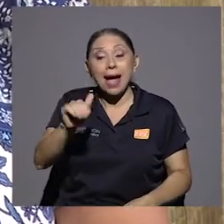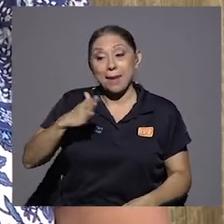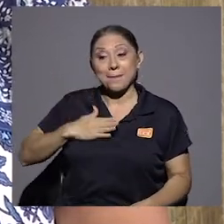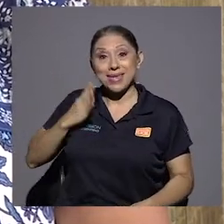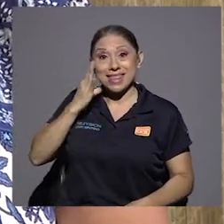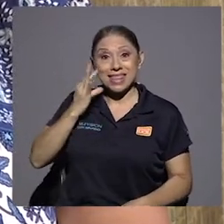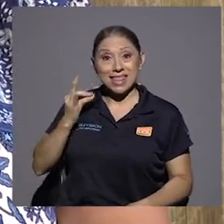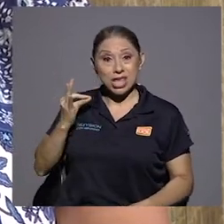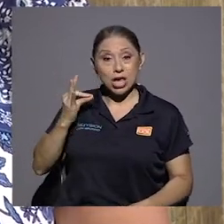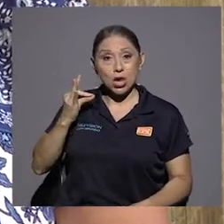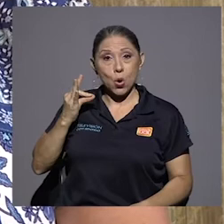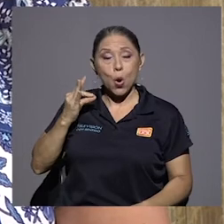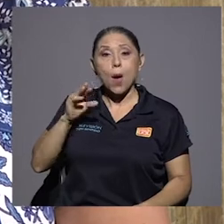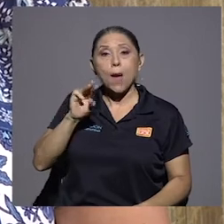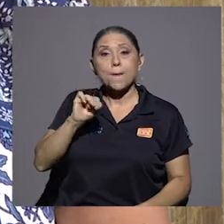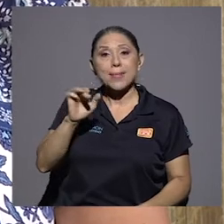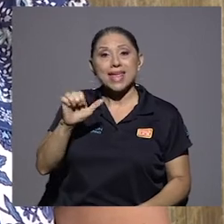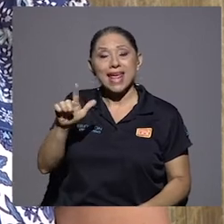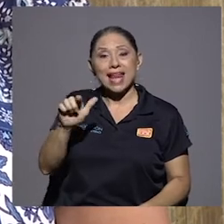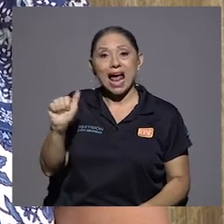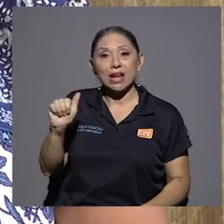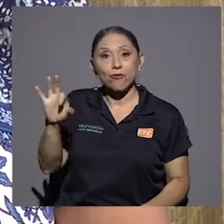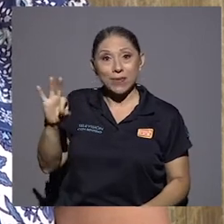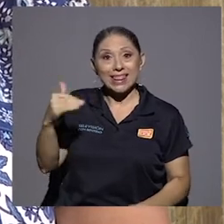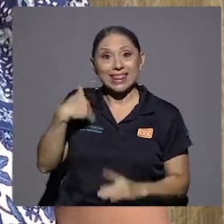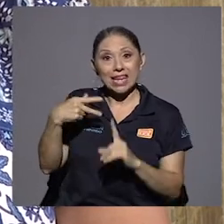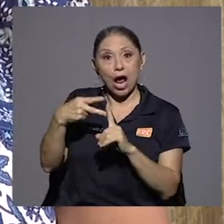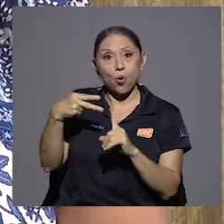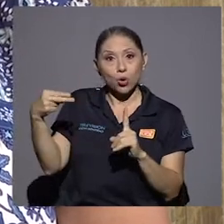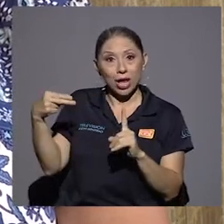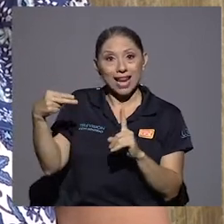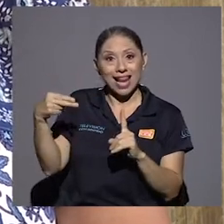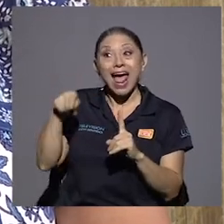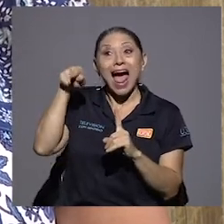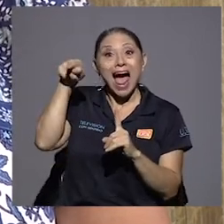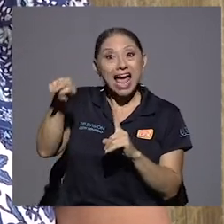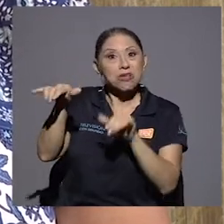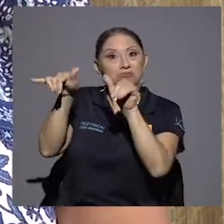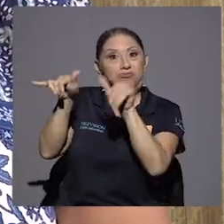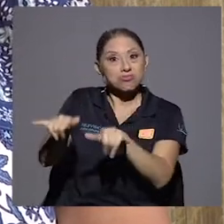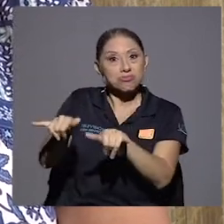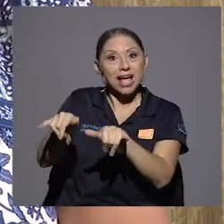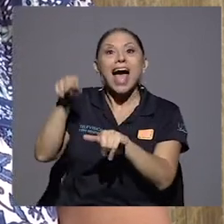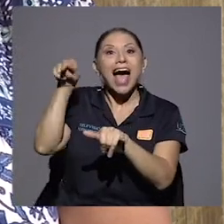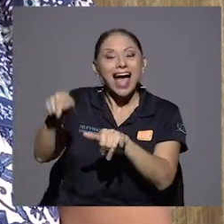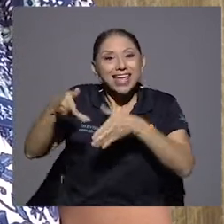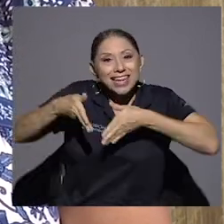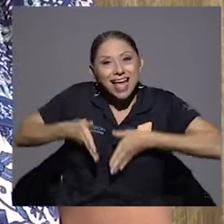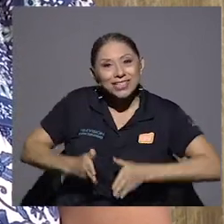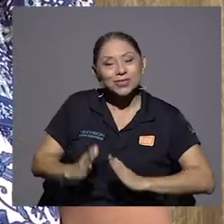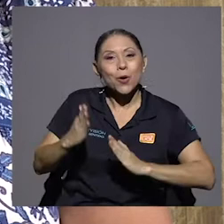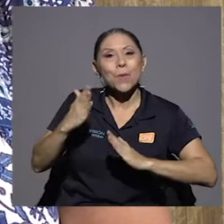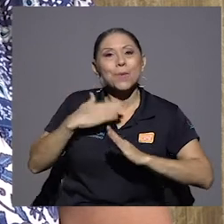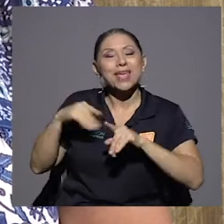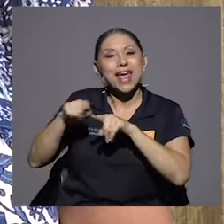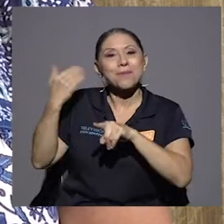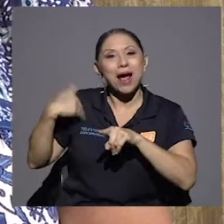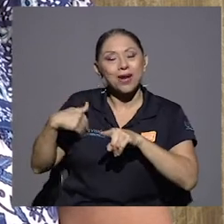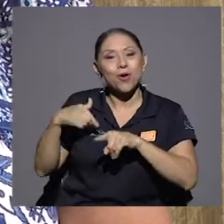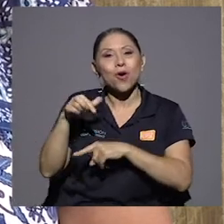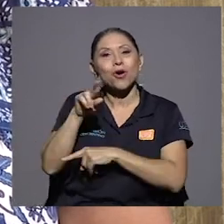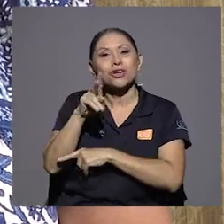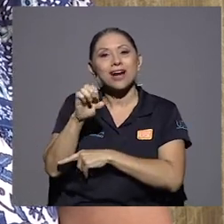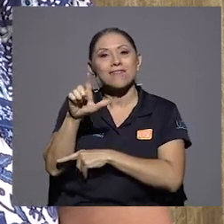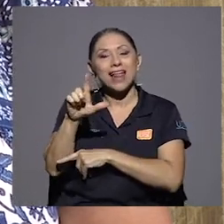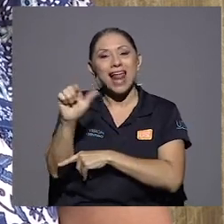hotel. Entonces lo dejó quedarse ahí. De hecho, en ese hotel nació mi hermano, Rafael Ángel. Sí, Nicaragua. En Nicaragua,